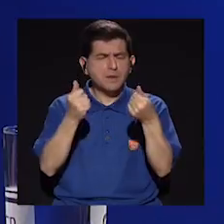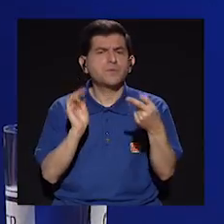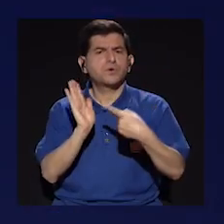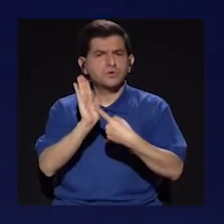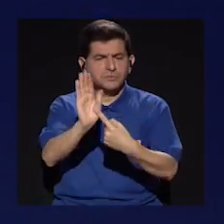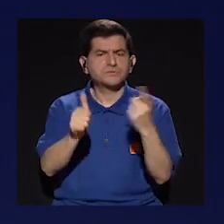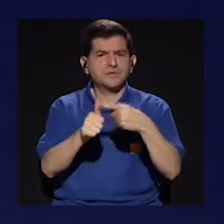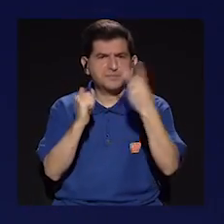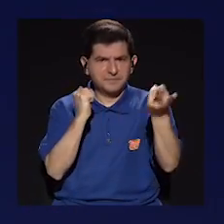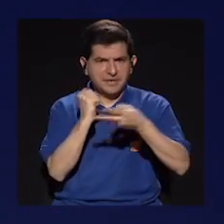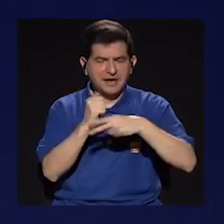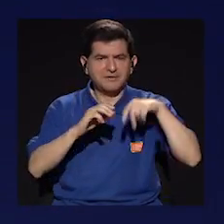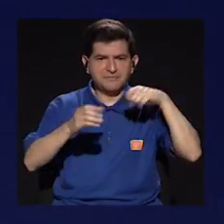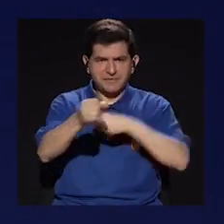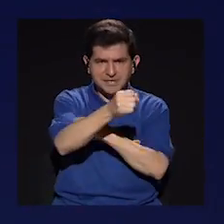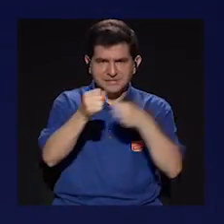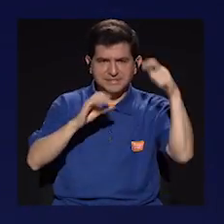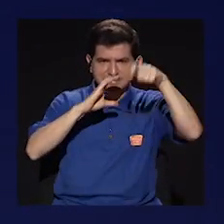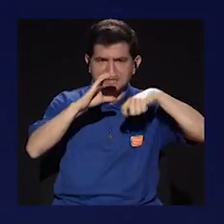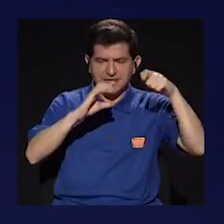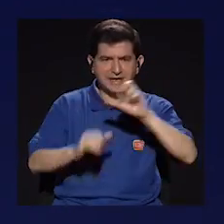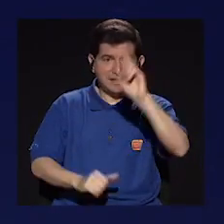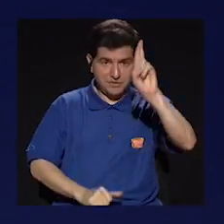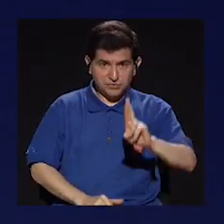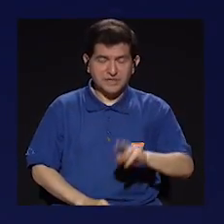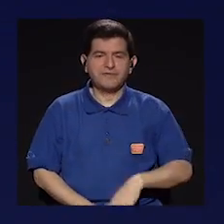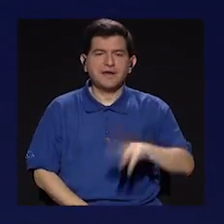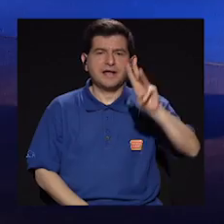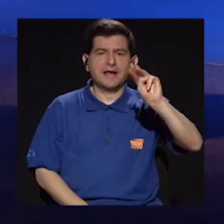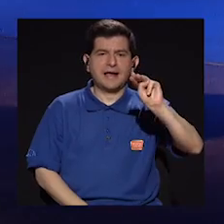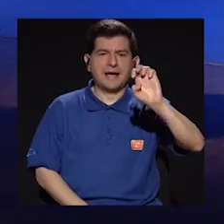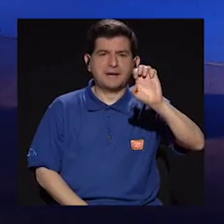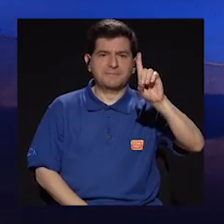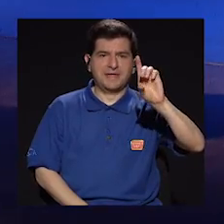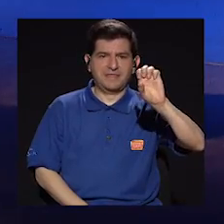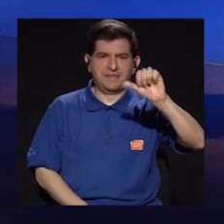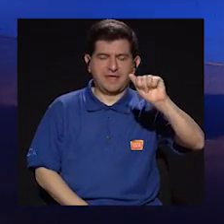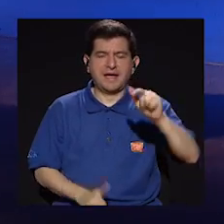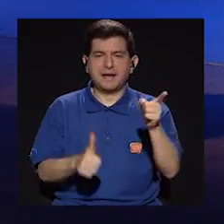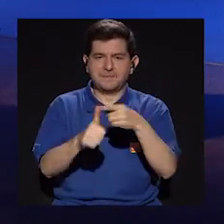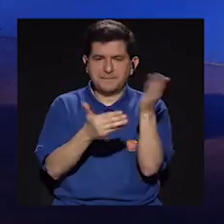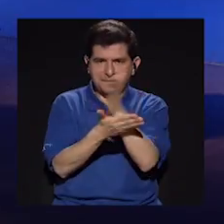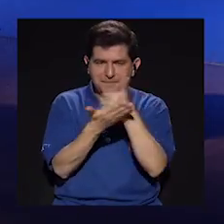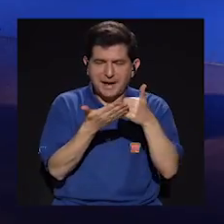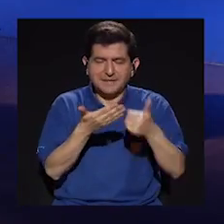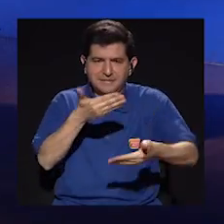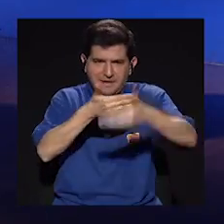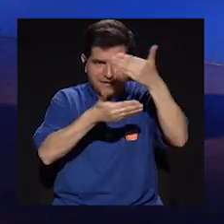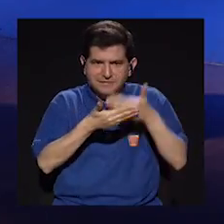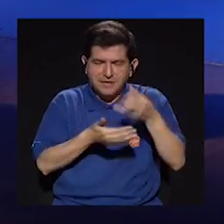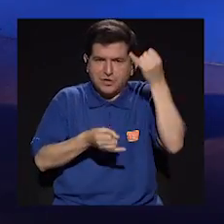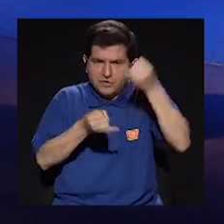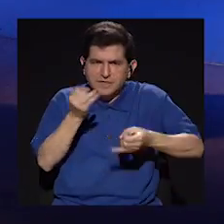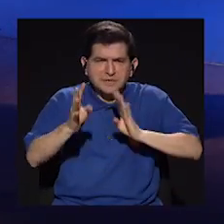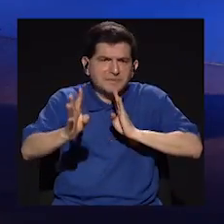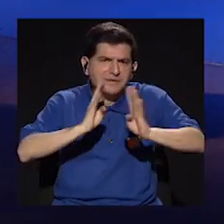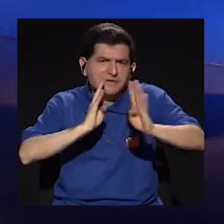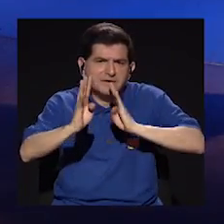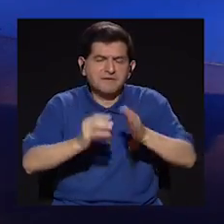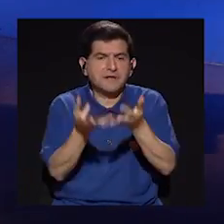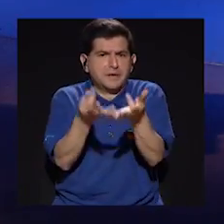que estrenará muy pronto en las alas costarricenses Medea. En el primer bloque terminábamos conversando sobre la importancia